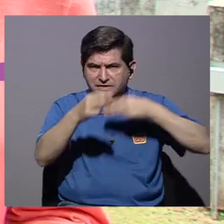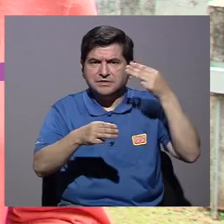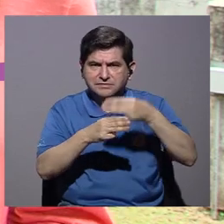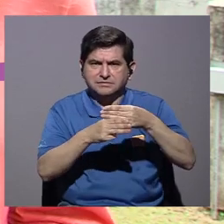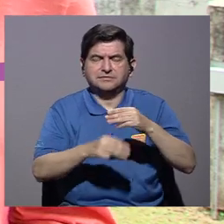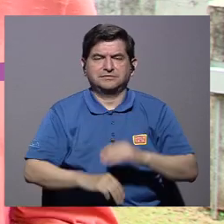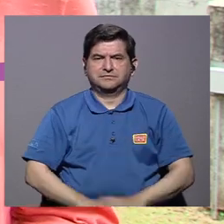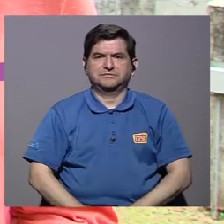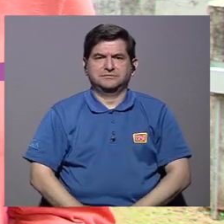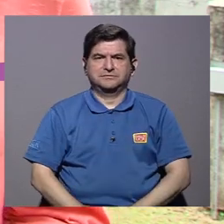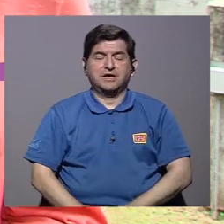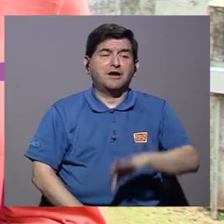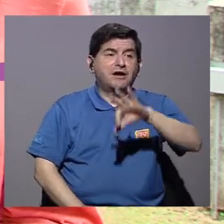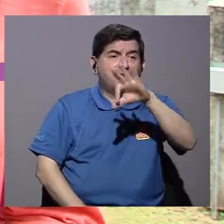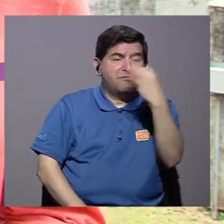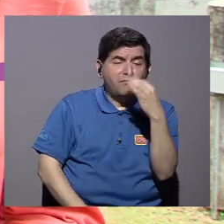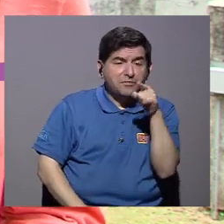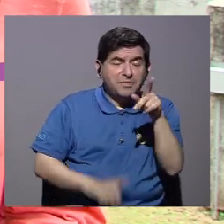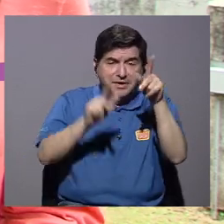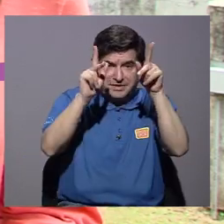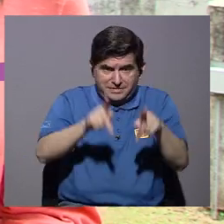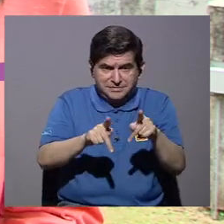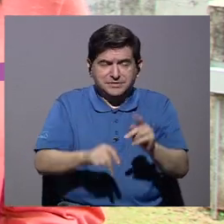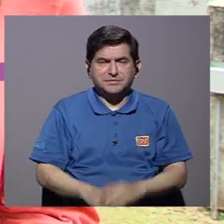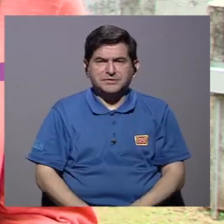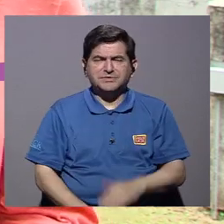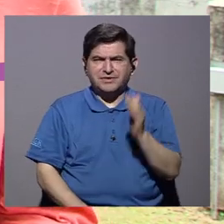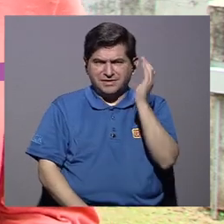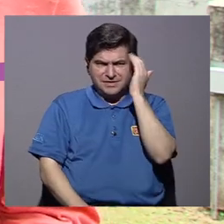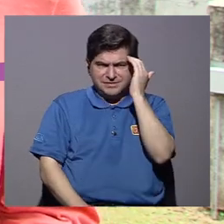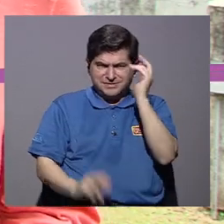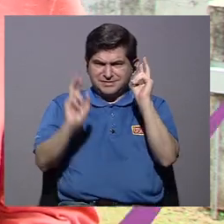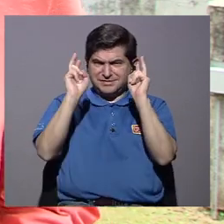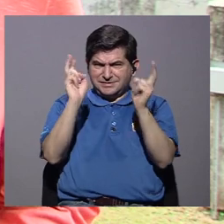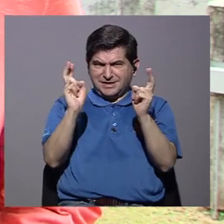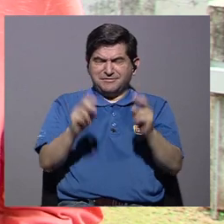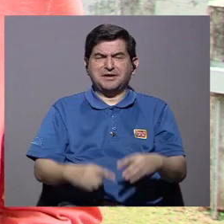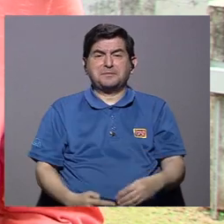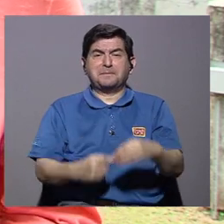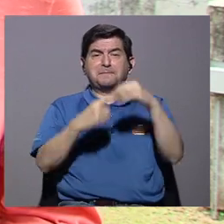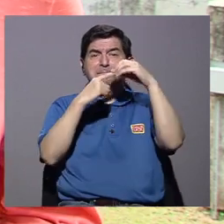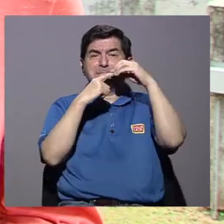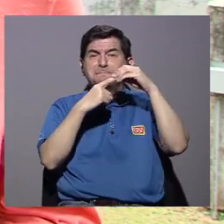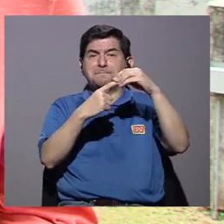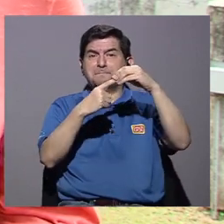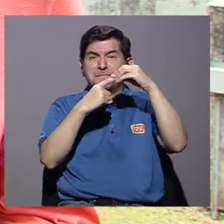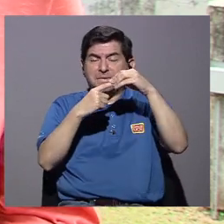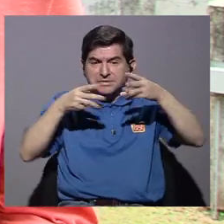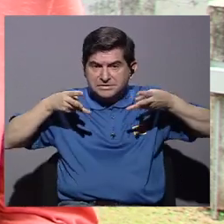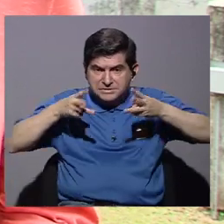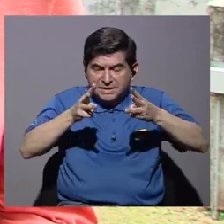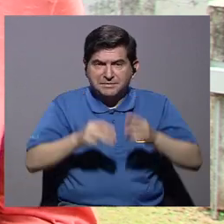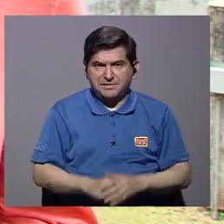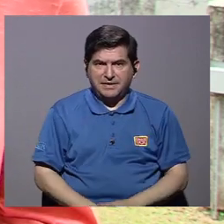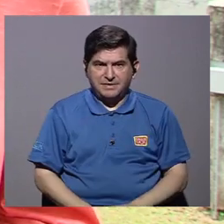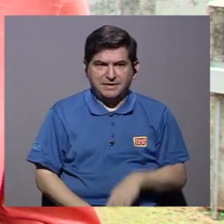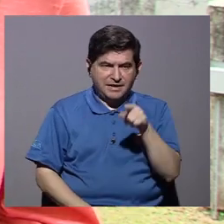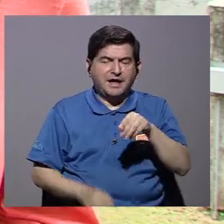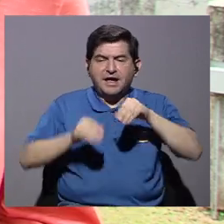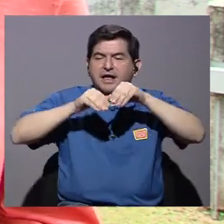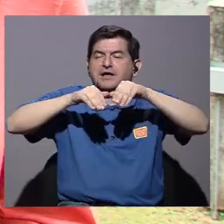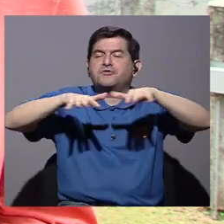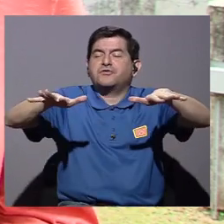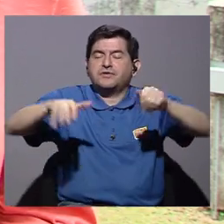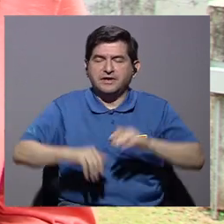países del mundo y que la forma en que estas personas están conociendo sobre el tema, el principal